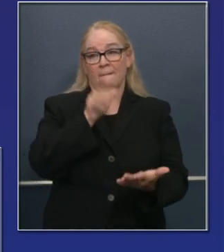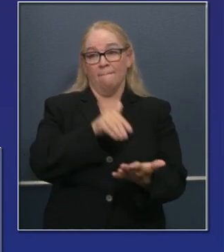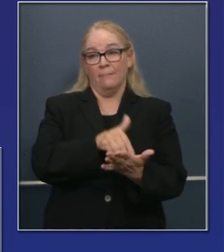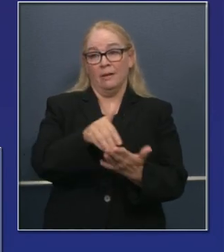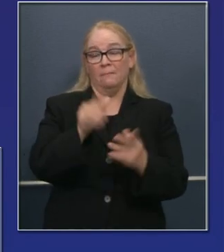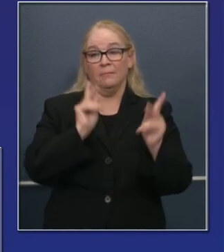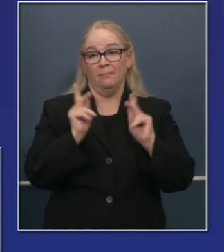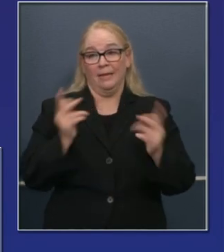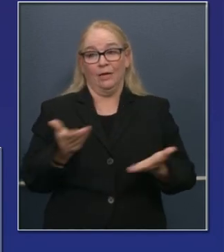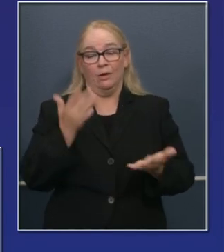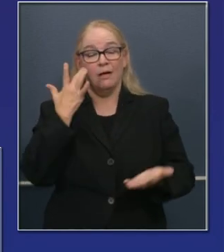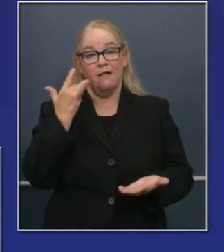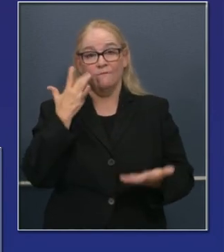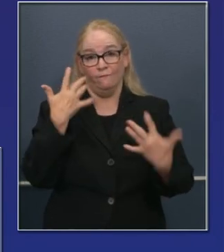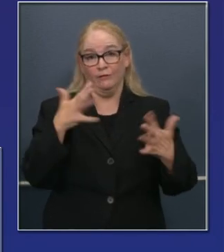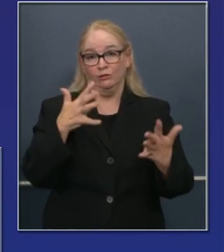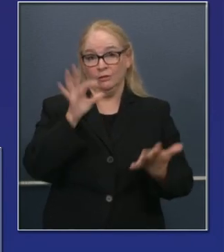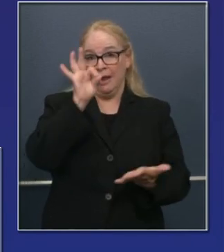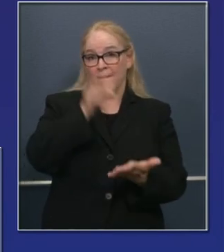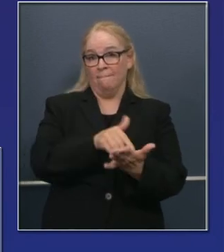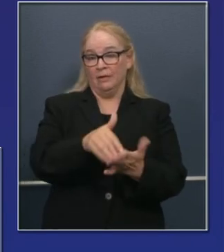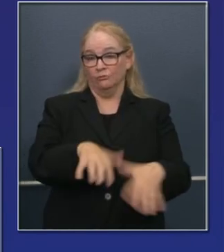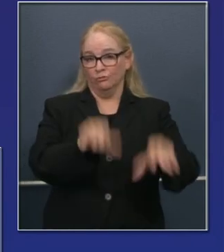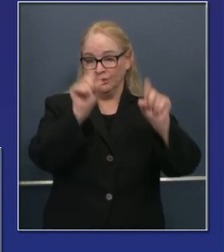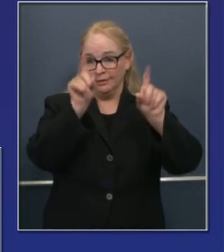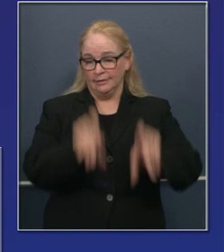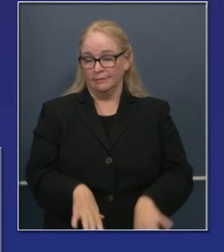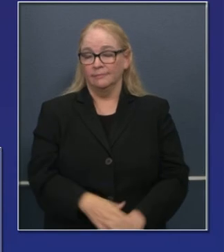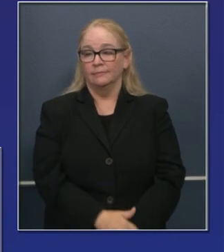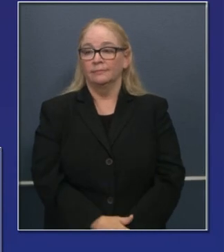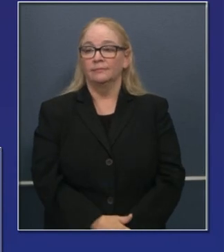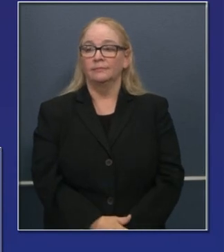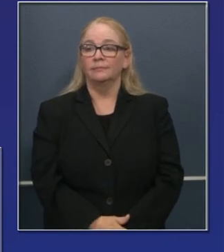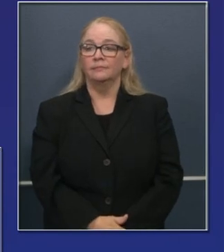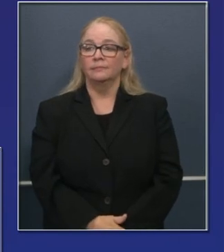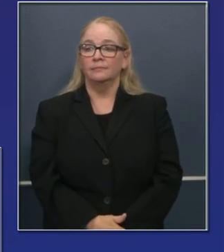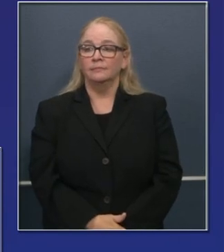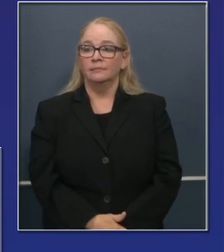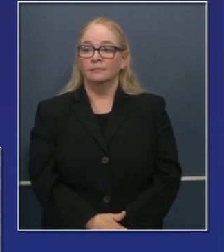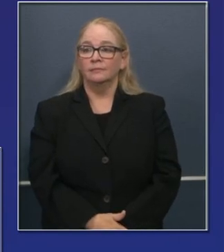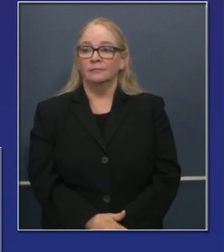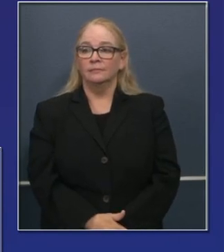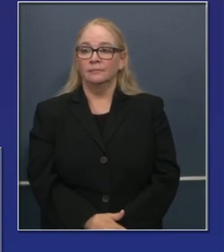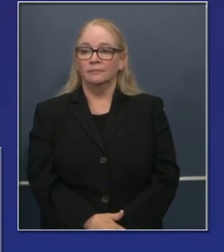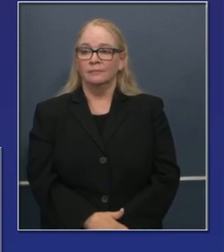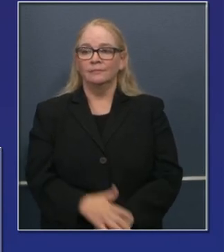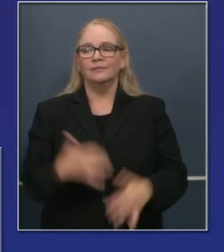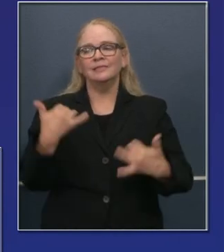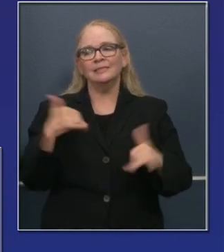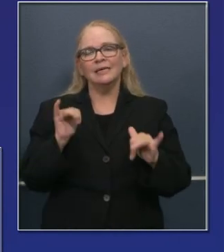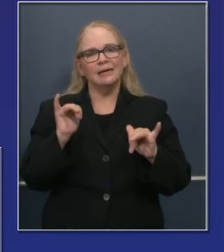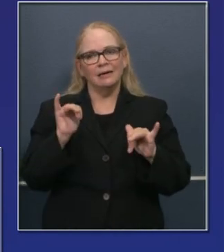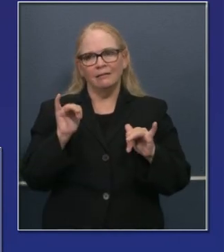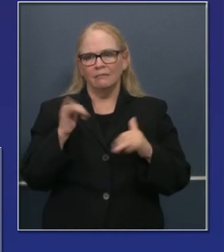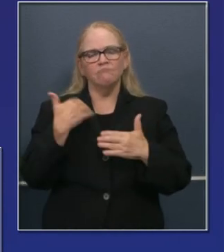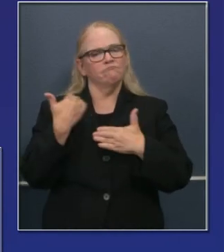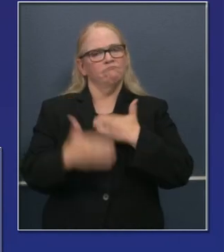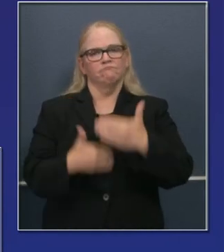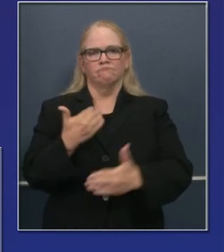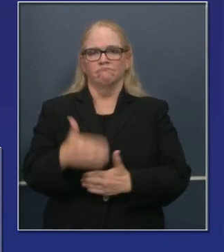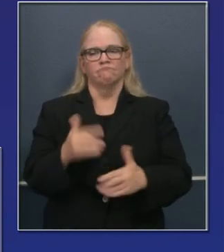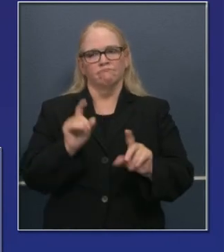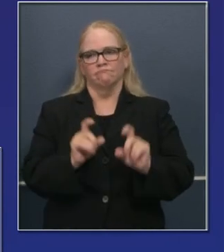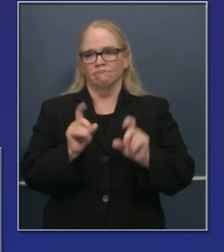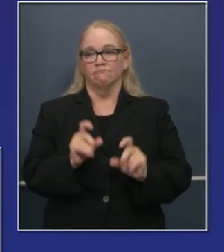Y sé que claramente es necesario aumentar pruebas y que sean más precisas, pero logramos